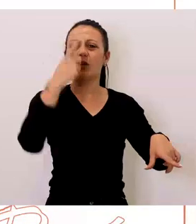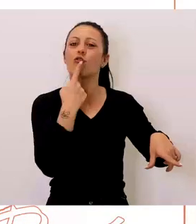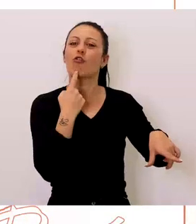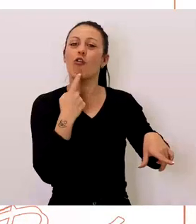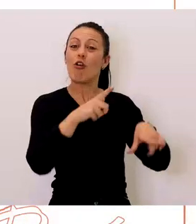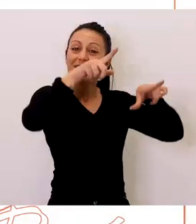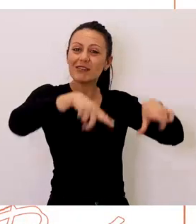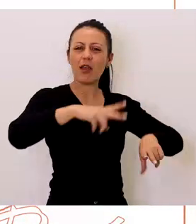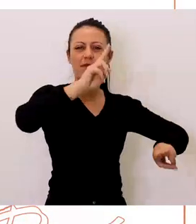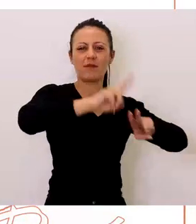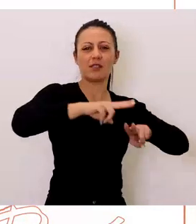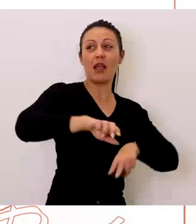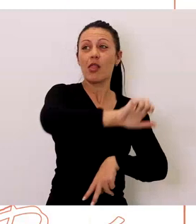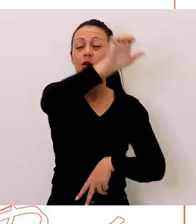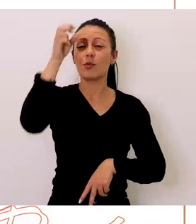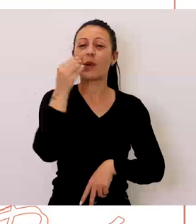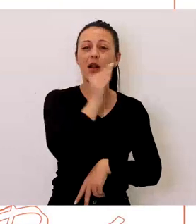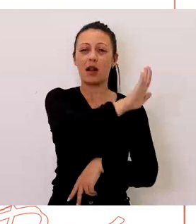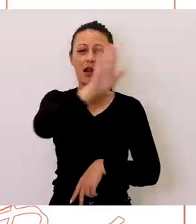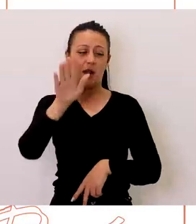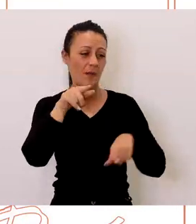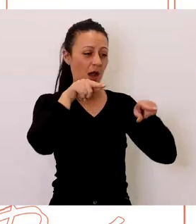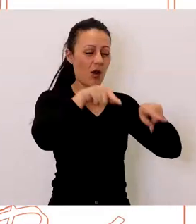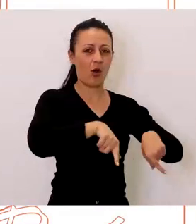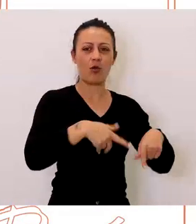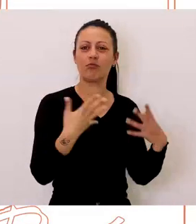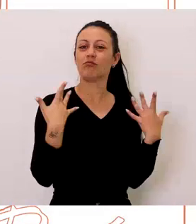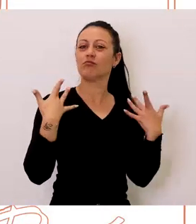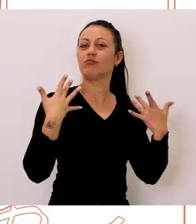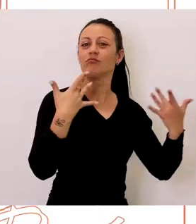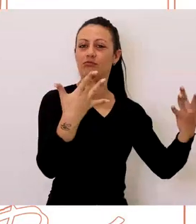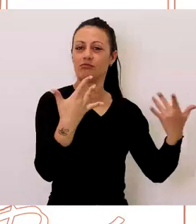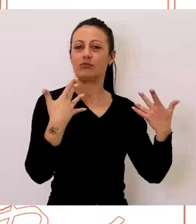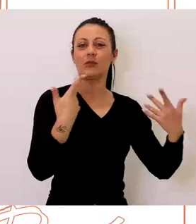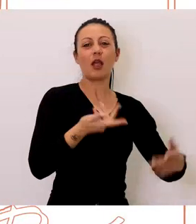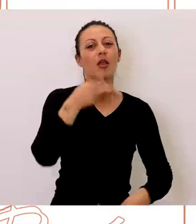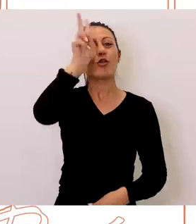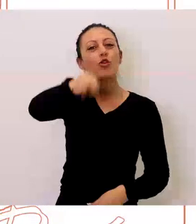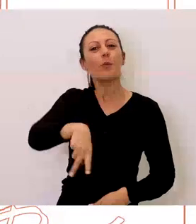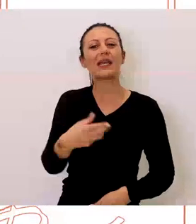de Europa, una sala al aire libre y con capacidad para 2.500 espectadores.